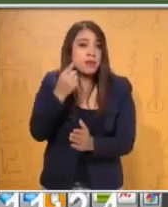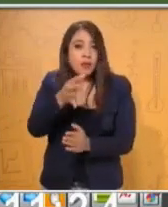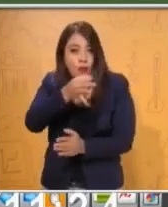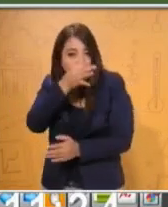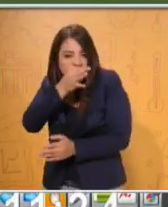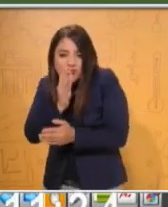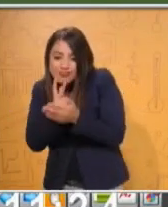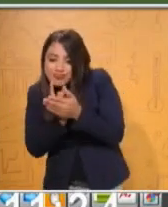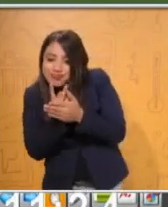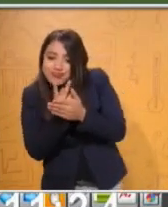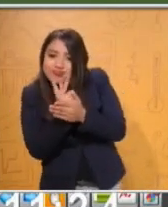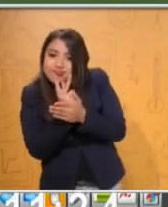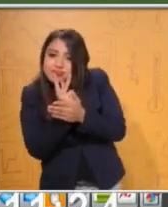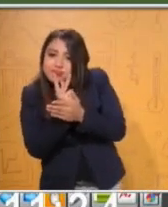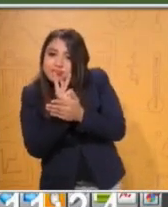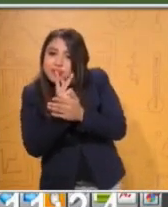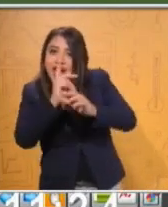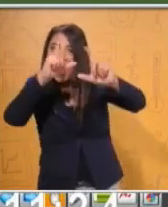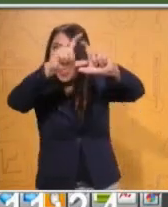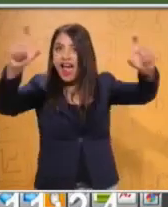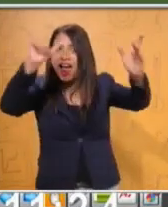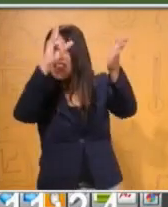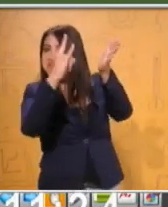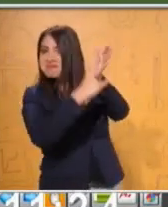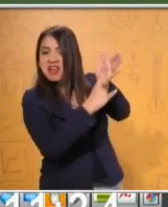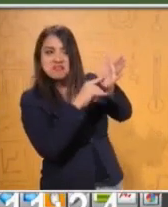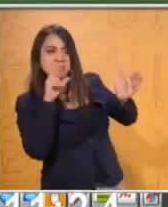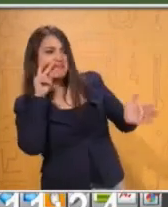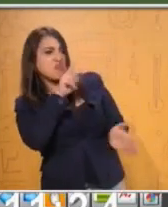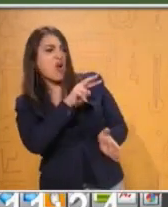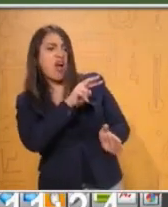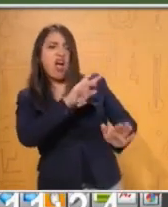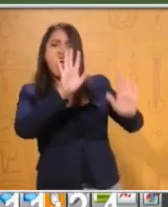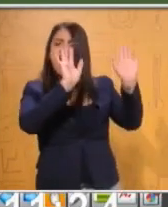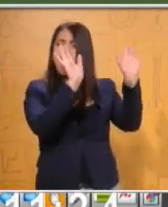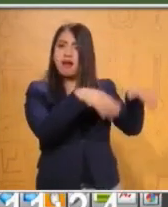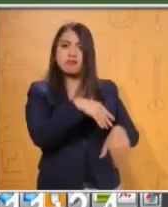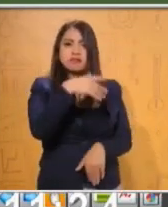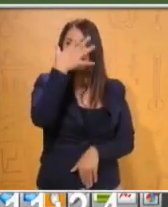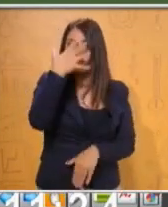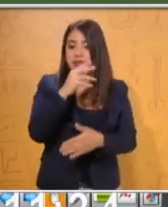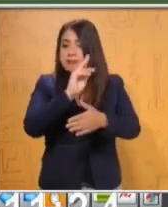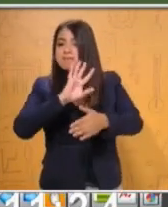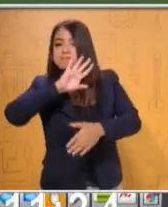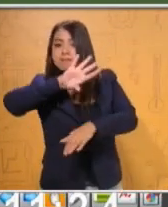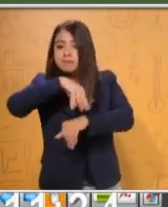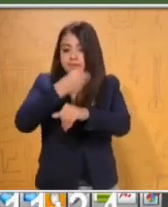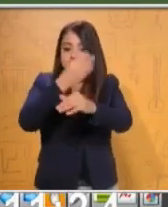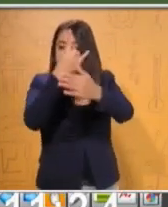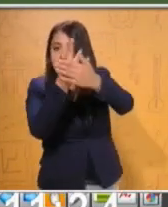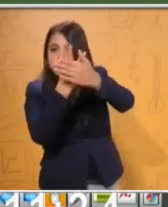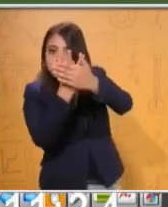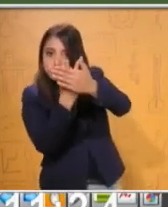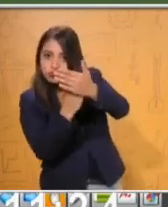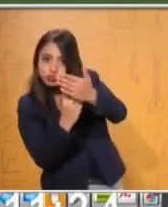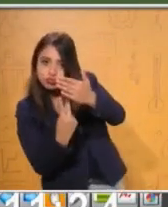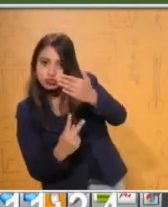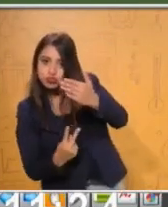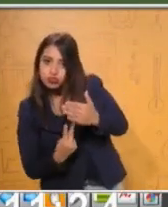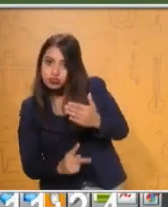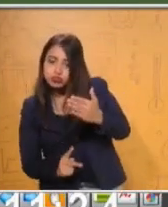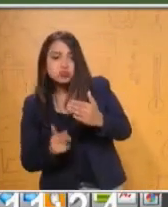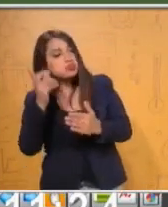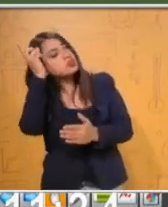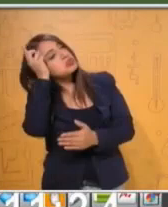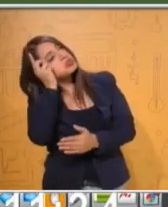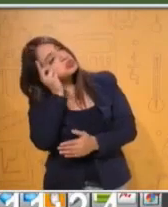pero apenas vio el cartel, se sintió tan triste por los niños que volvió a meterse bajo tierra y volvió a quedarse